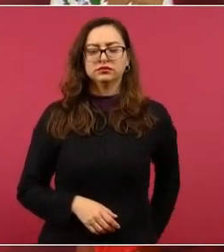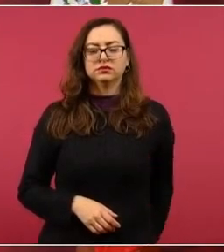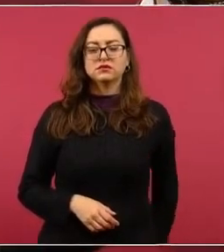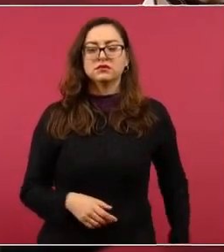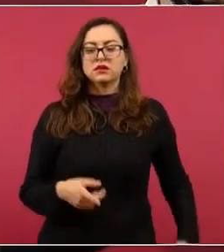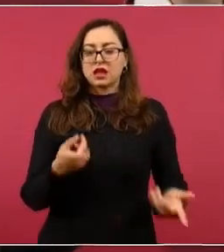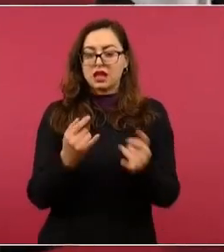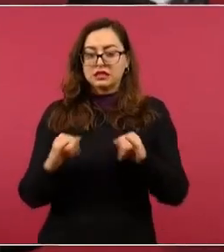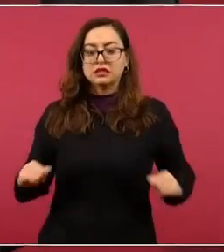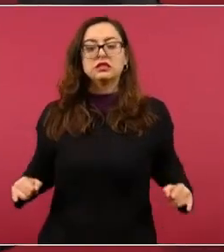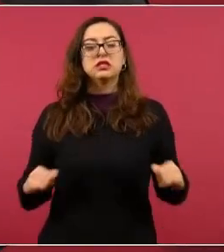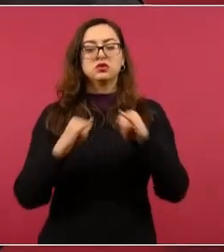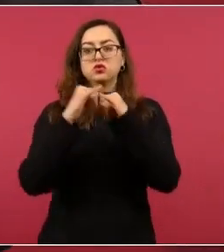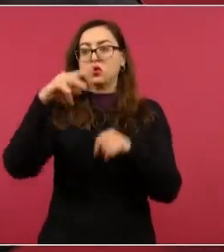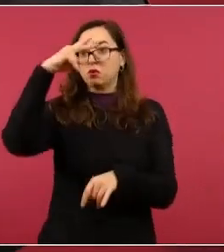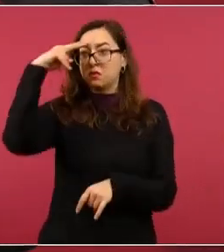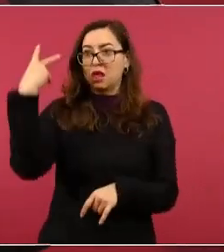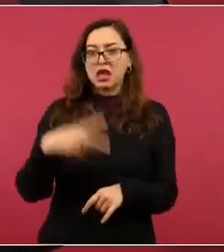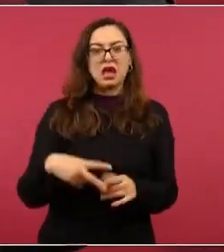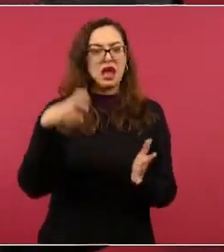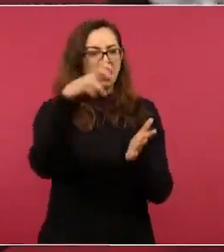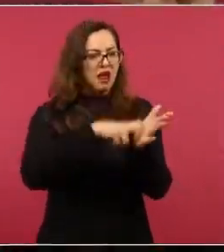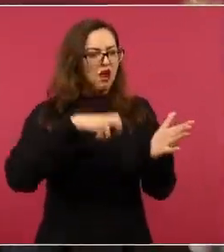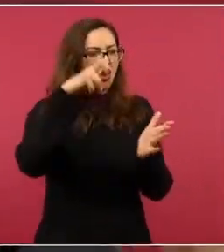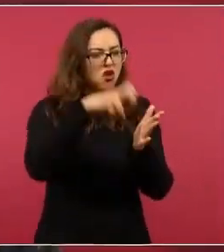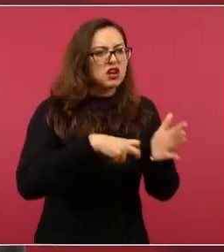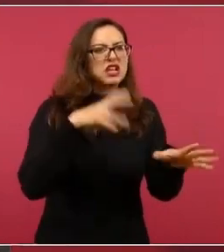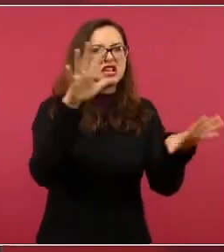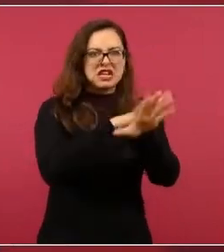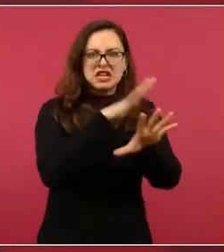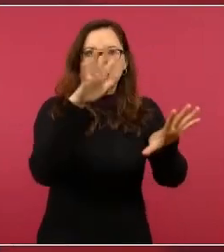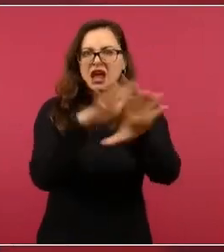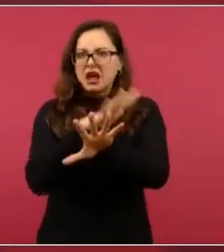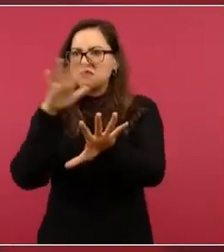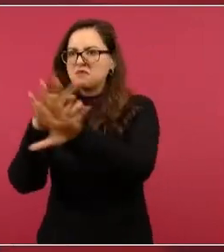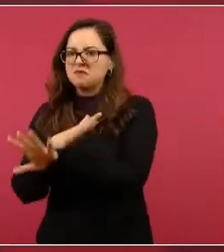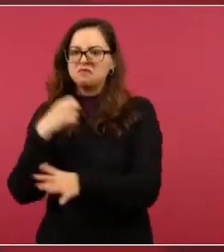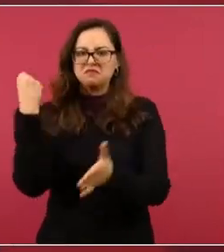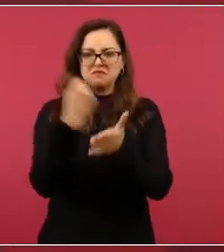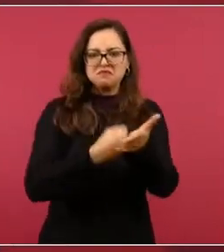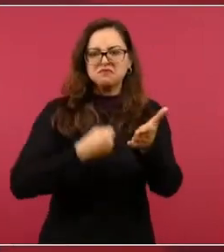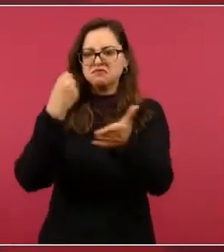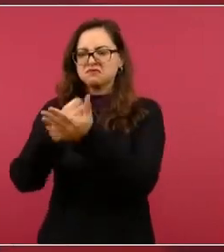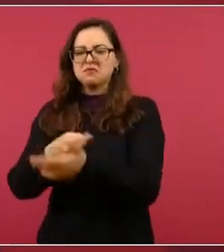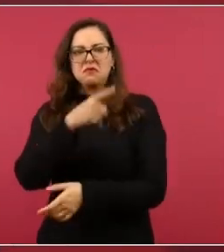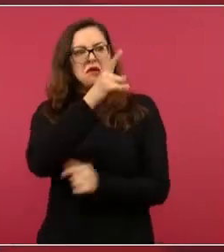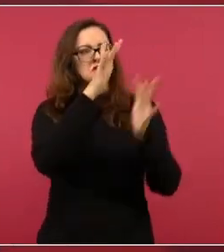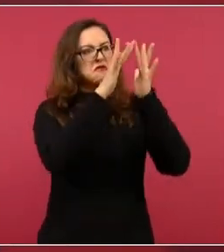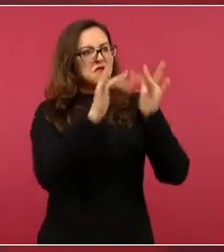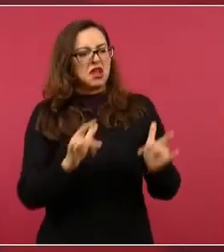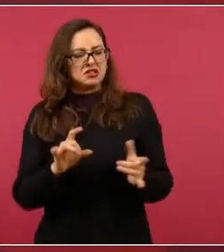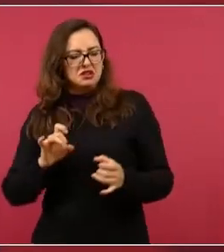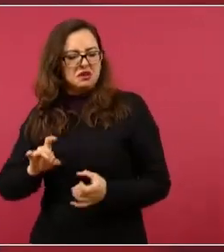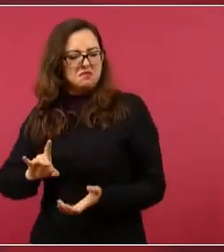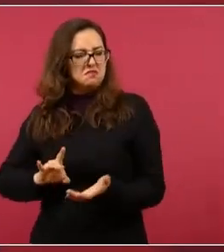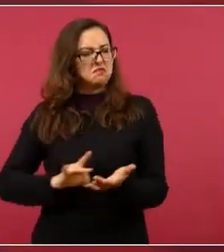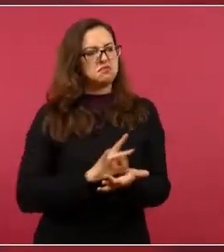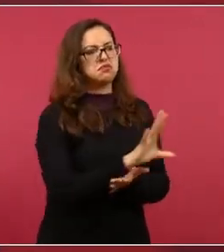las instituciones en México y enfrentó a los invasores franceses